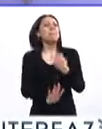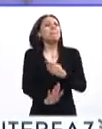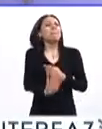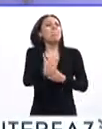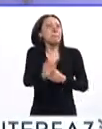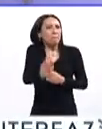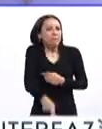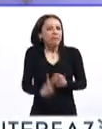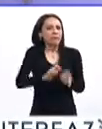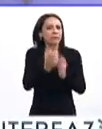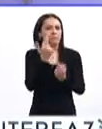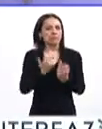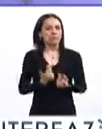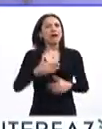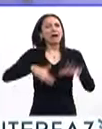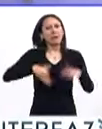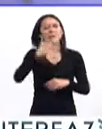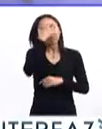tristeza,